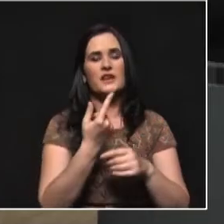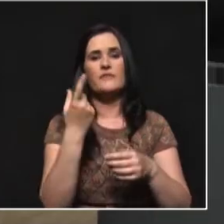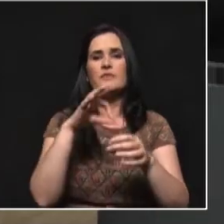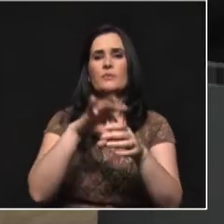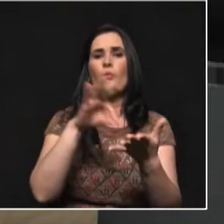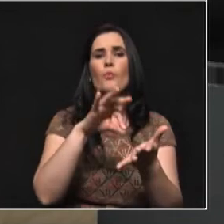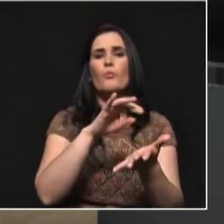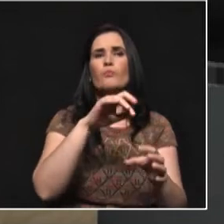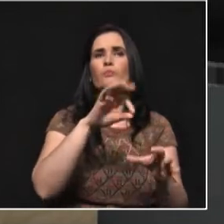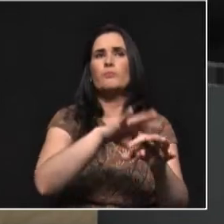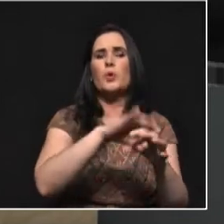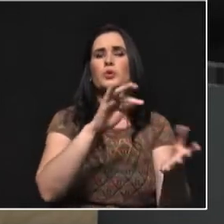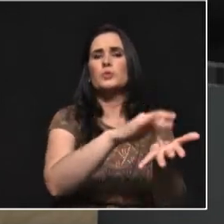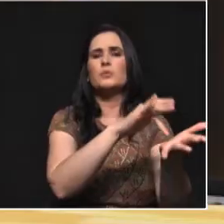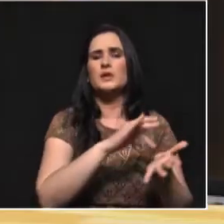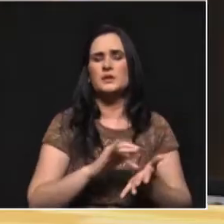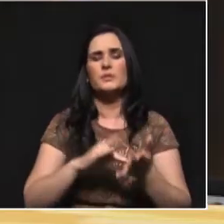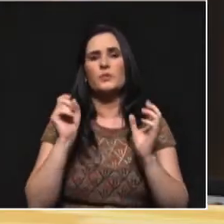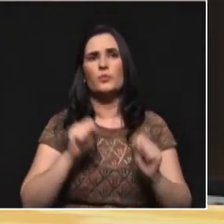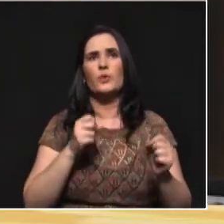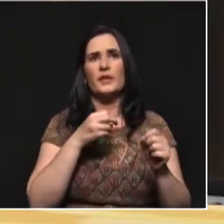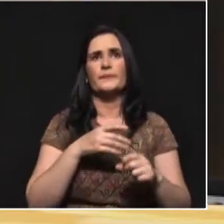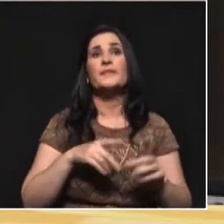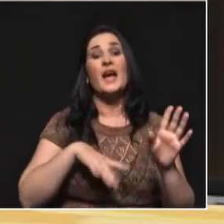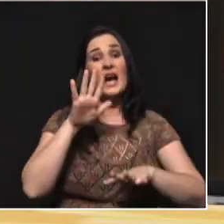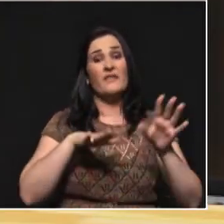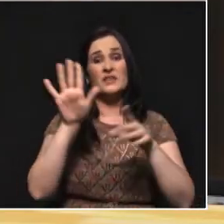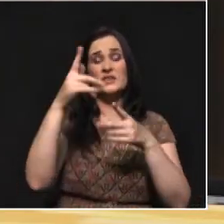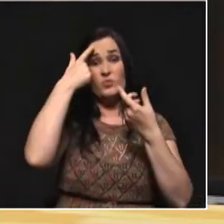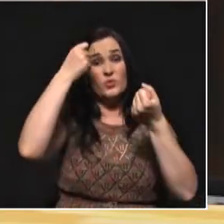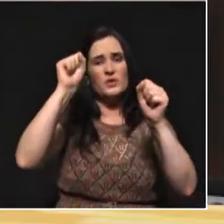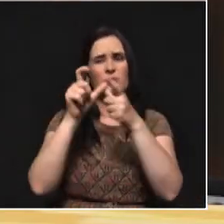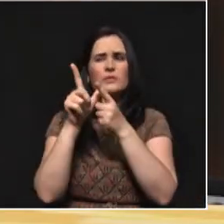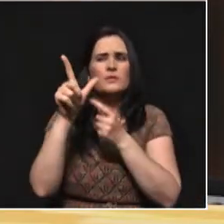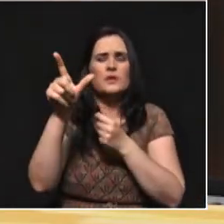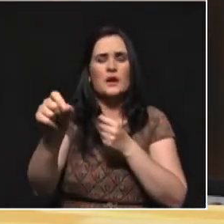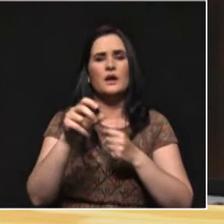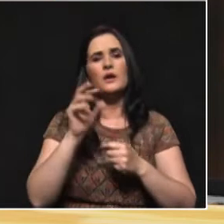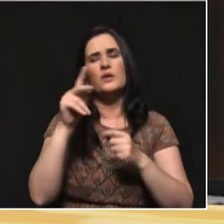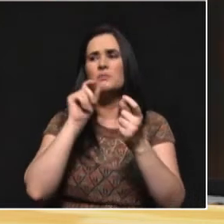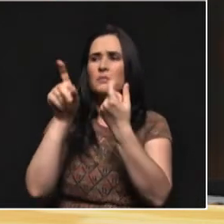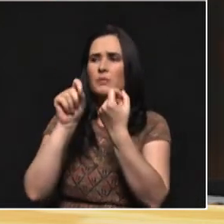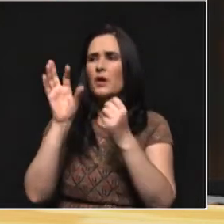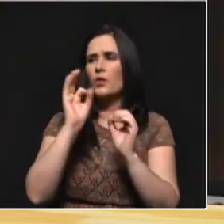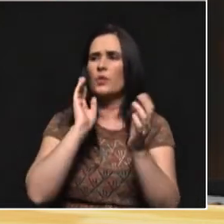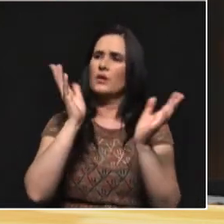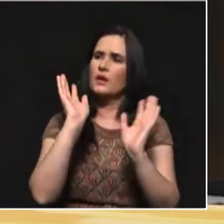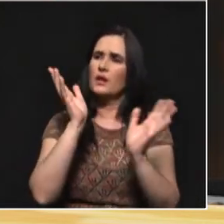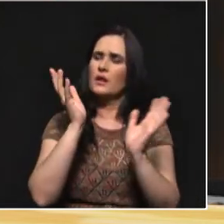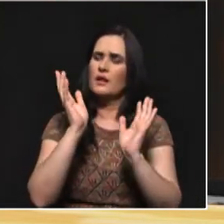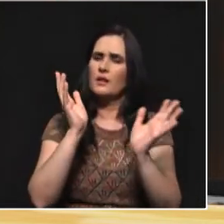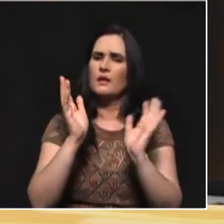Mire, cuando uno va a los municipios alejados y hace encuestas o conversa con los habitantes,